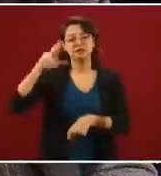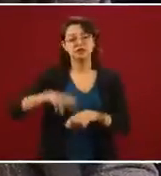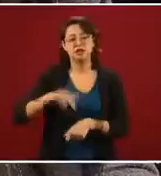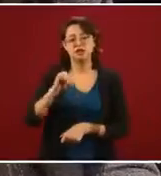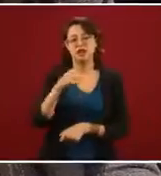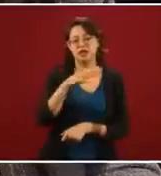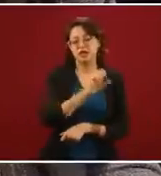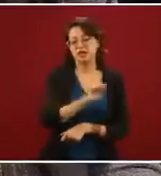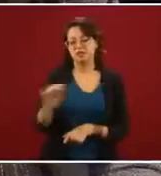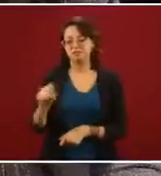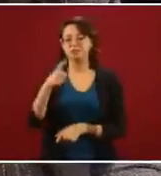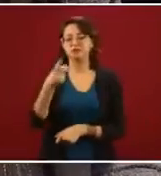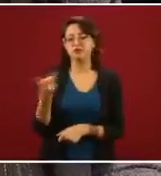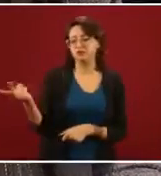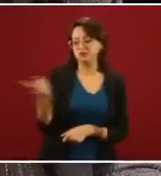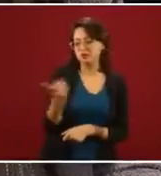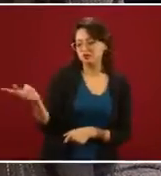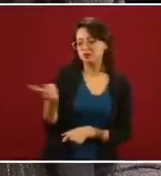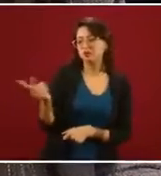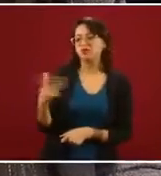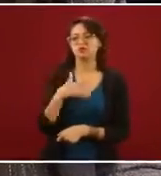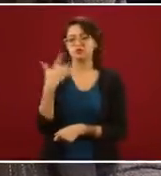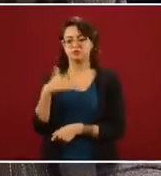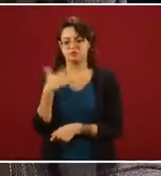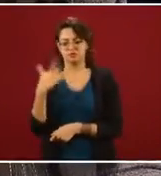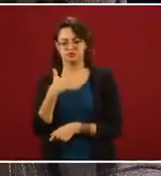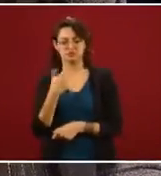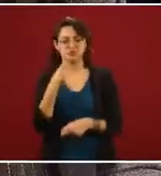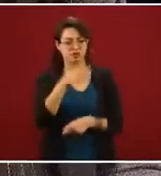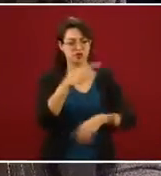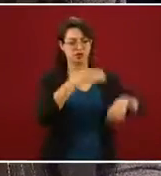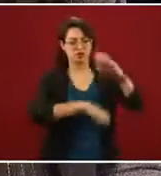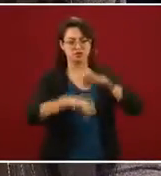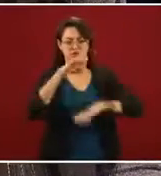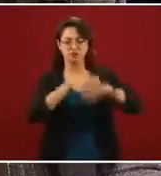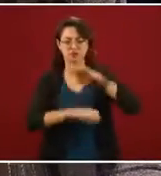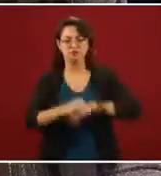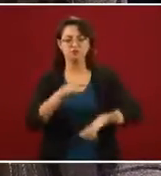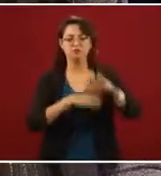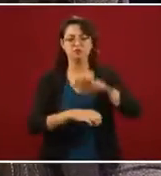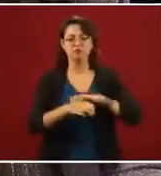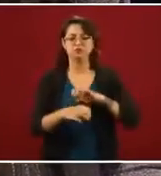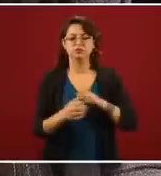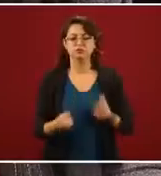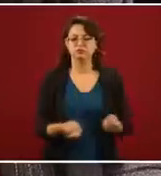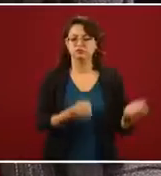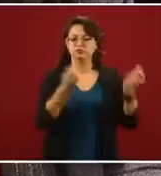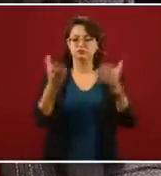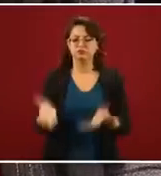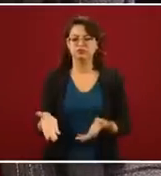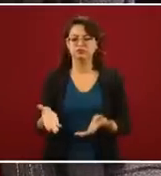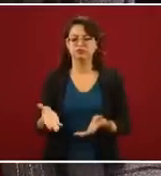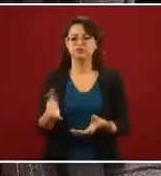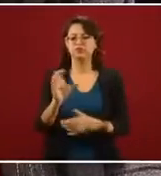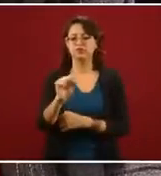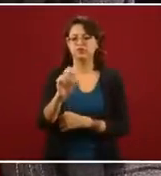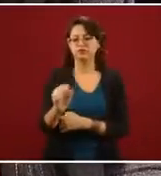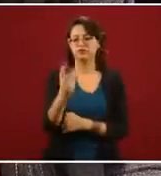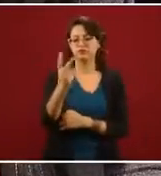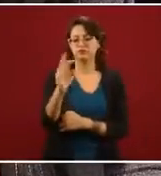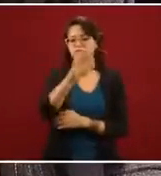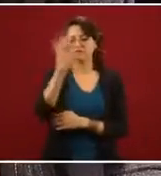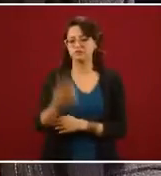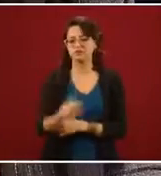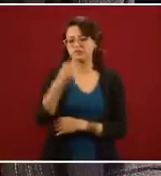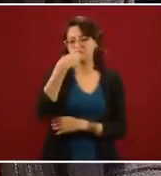propiciaron que grupos fármacos especializados y distribuidor internacional de medicamentos entregaran prácticamente el 62 por ciento